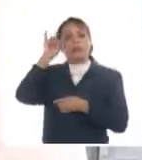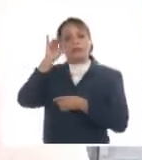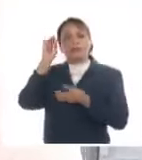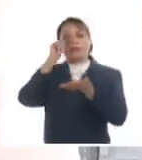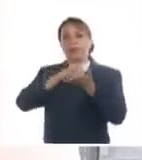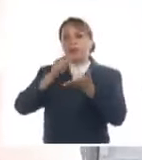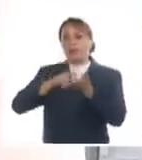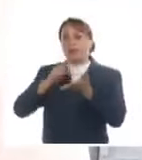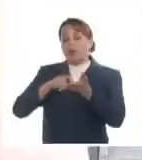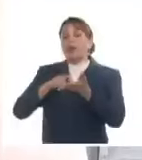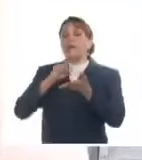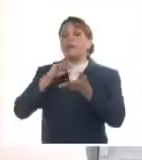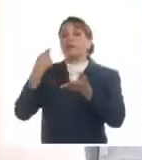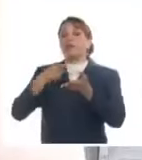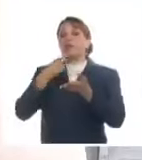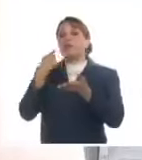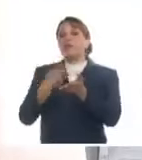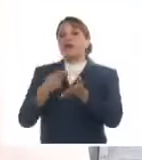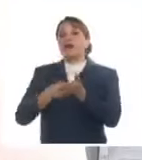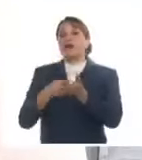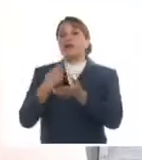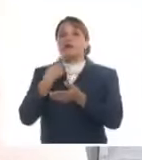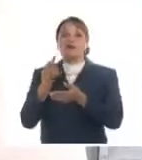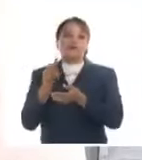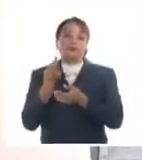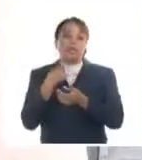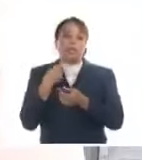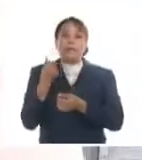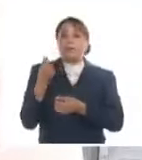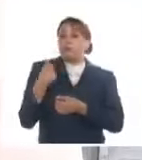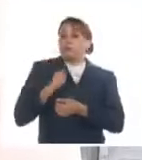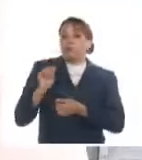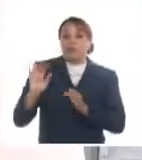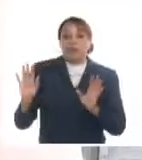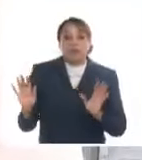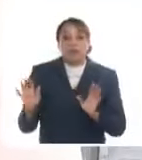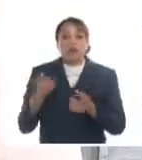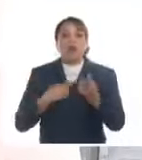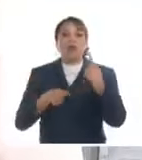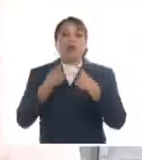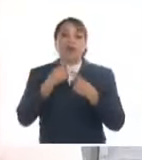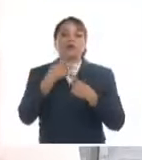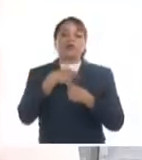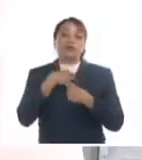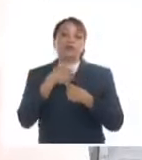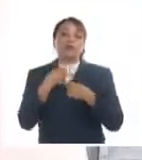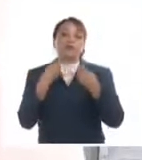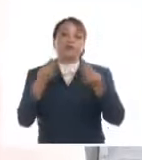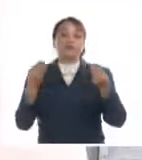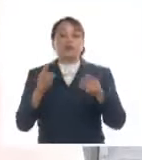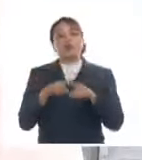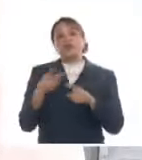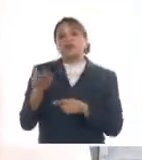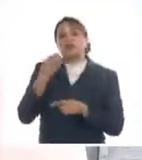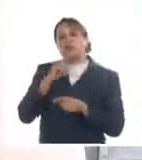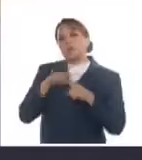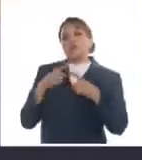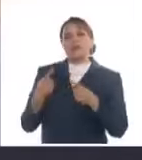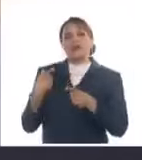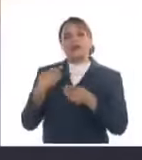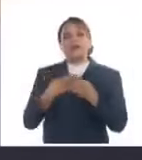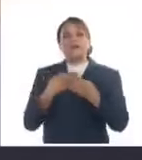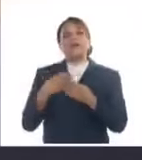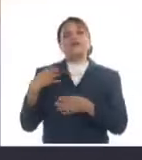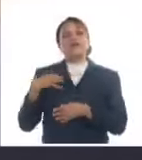Pero tenemos que pagársela a los costos que ellos la han considerado. Entonces yo creo que también son elementos que tenemos que dar porque decimos, bueno, ¿por qué la MIPIMES tiene